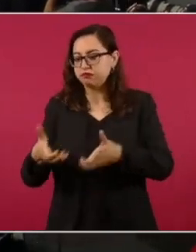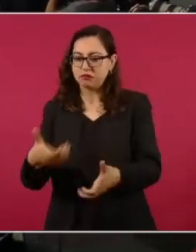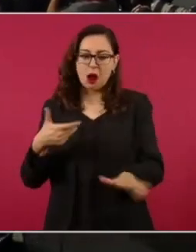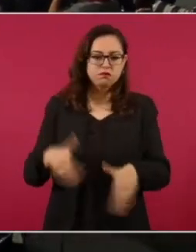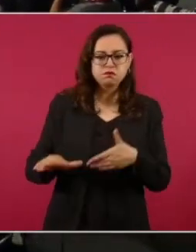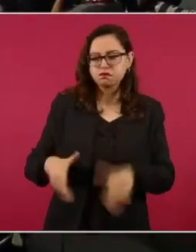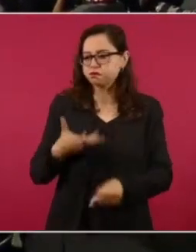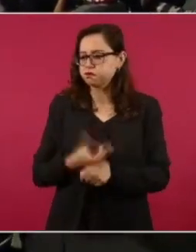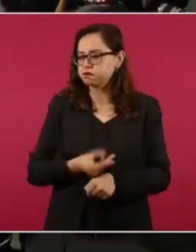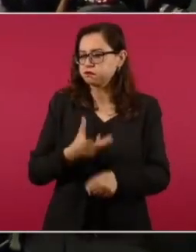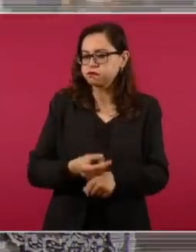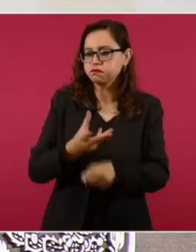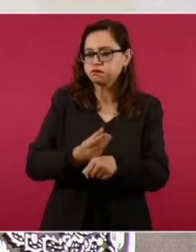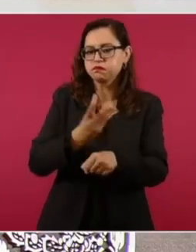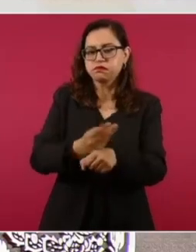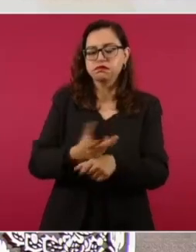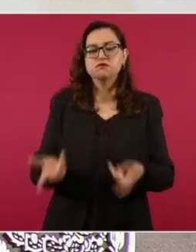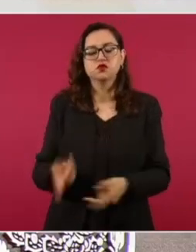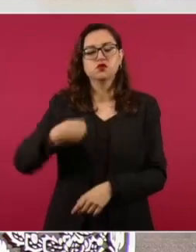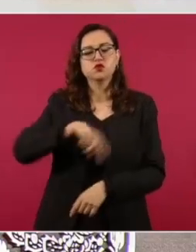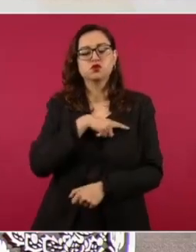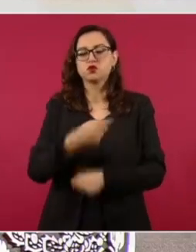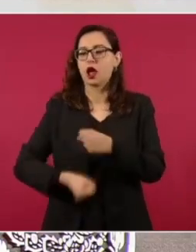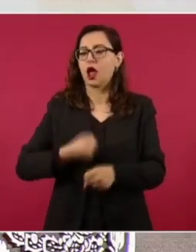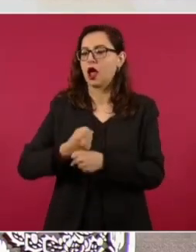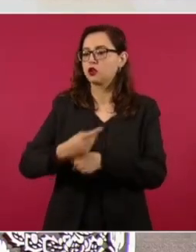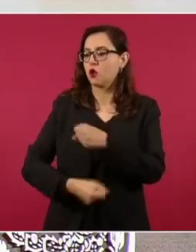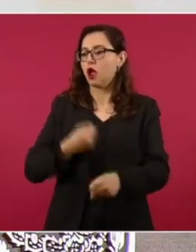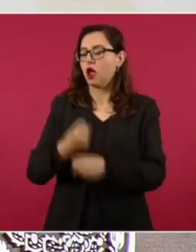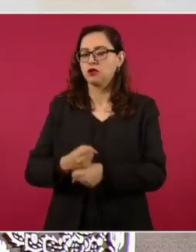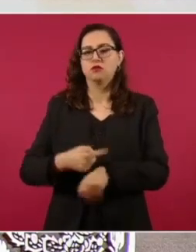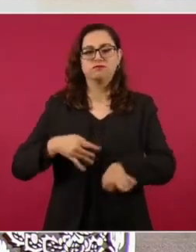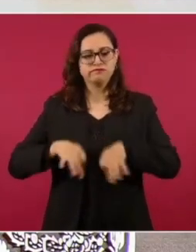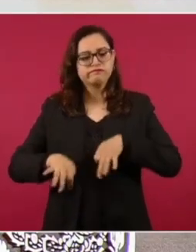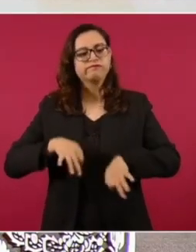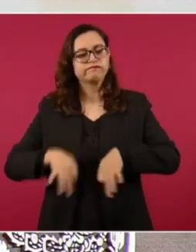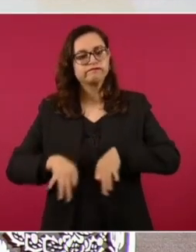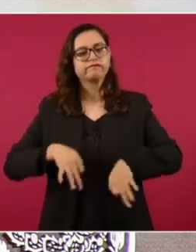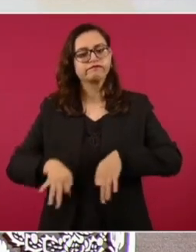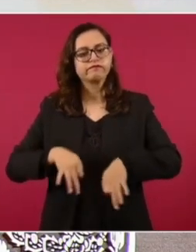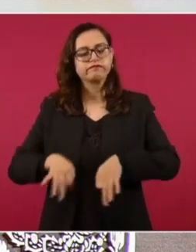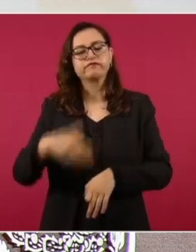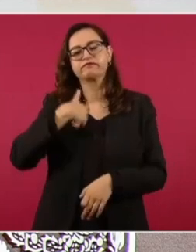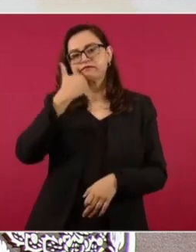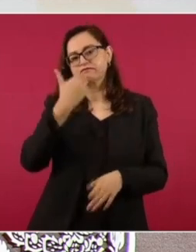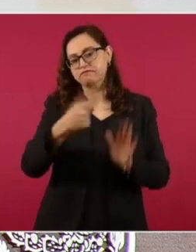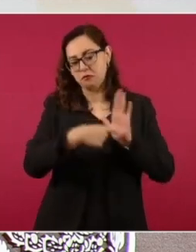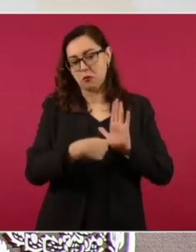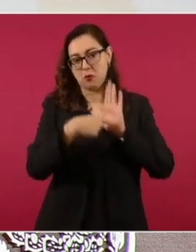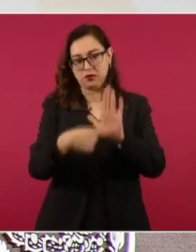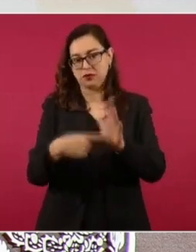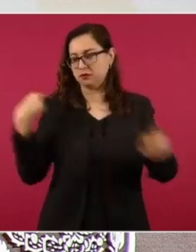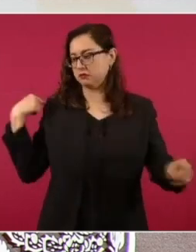como lo hemos hecho cada año trabajando. Y para ello le queremos presentar, además de lo que estamos haciendo, como